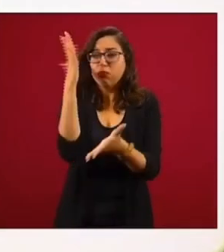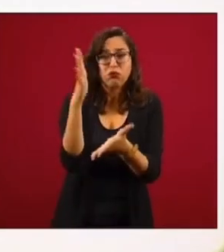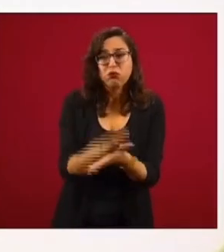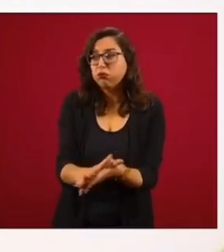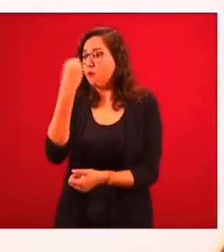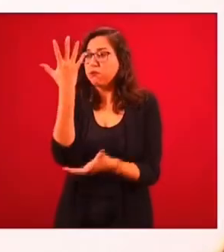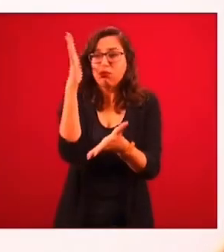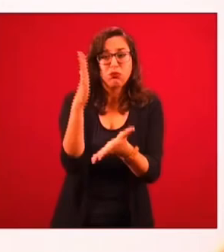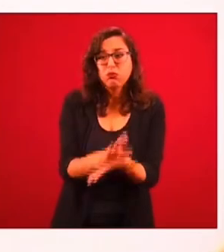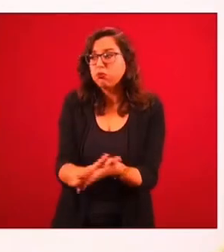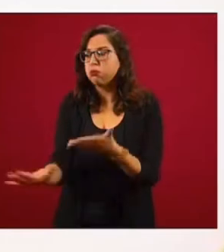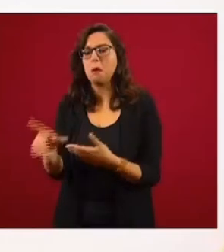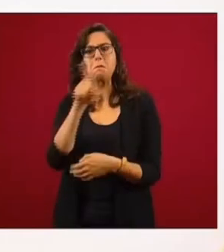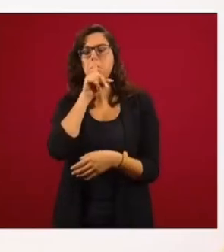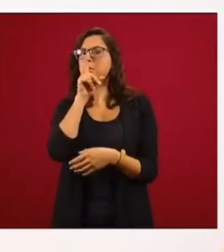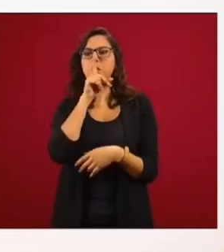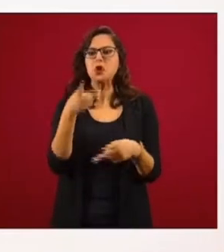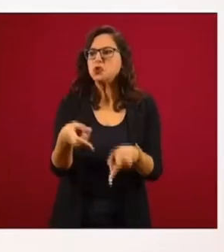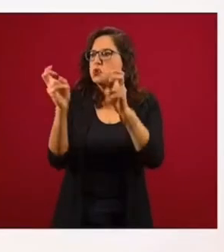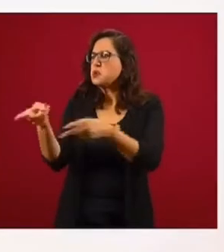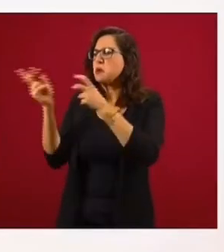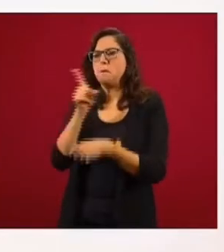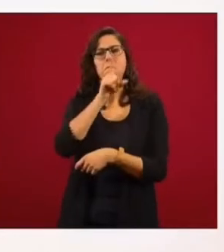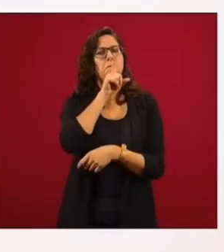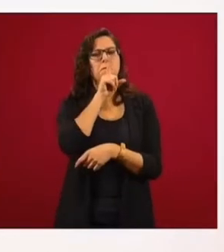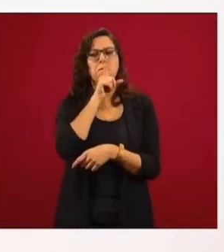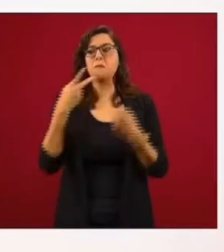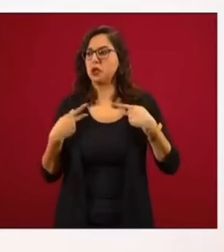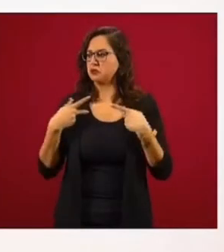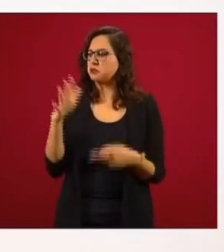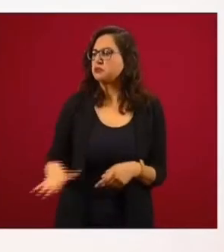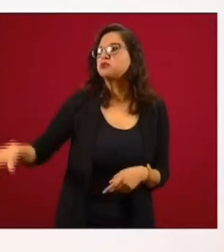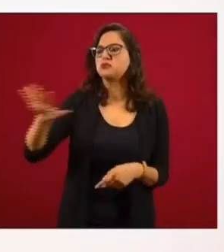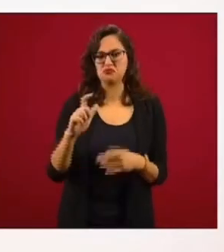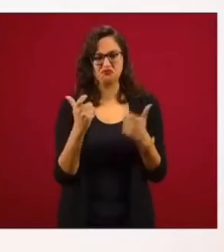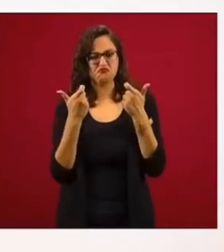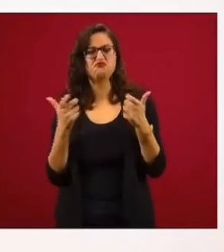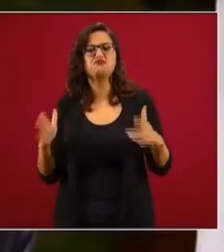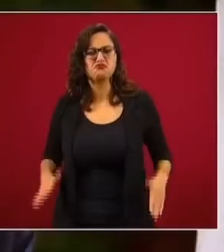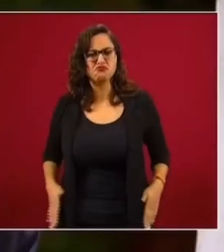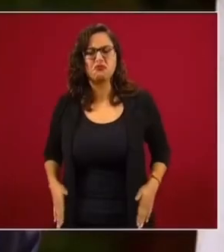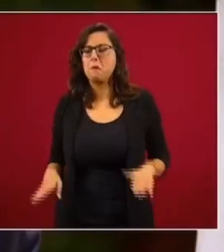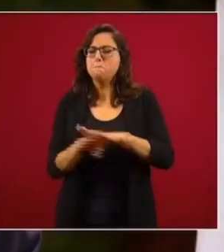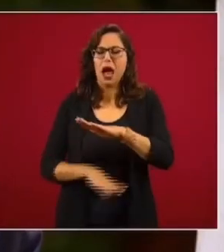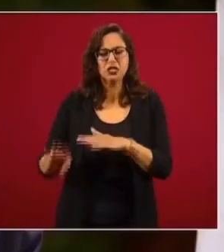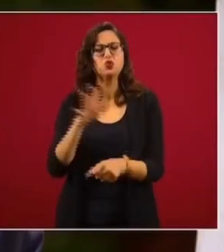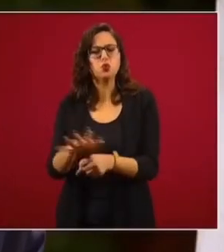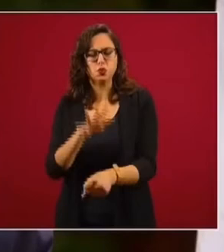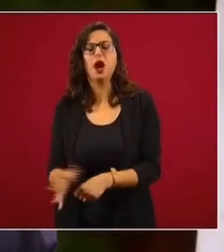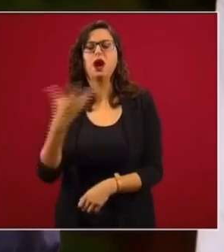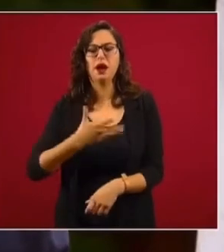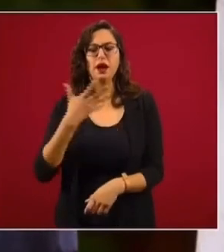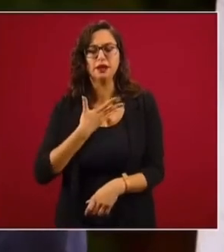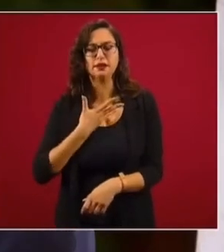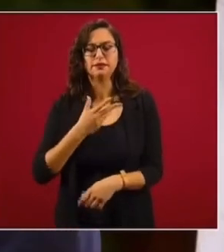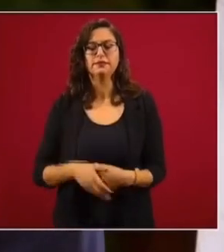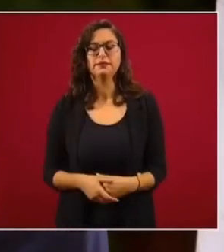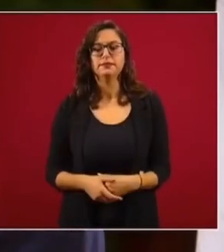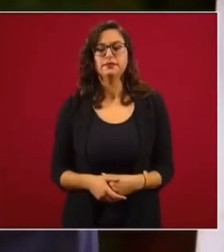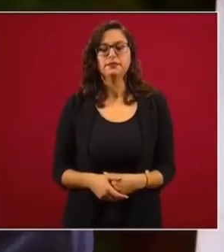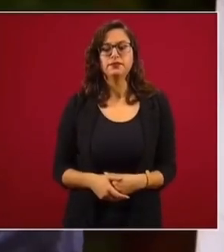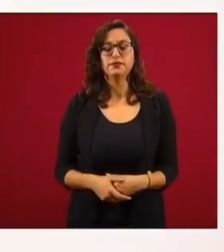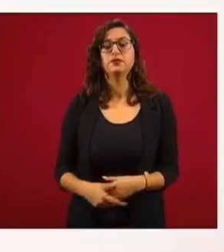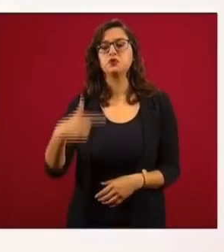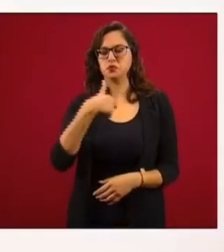ni en asaltos, ni en asaltos. El pueblo de México tiene recursos para su consumo básico. Pronostiqué que la